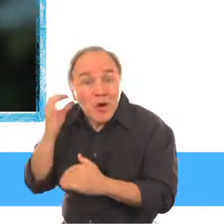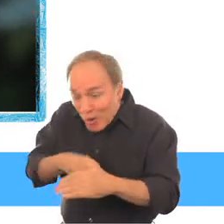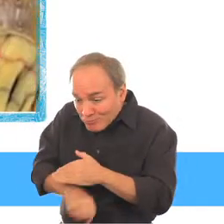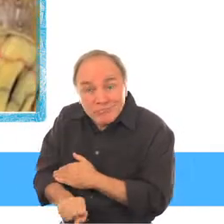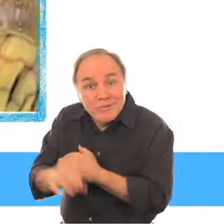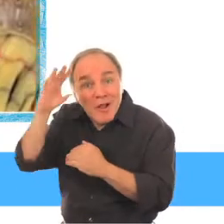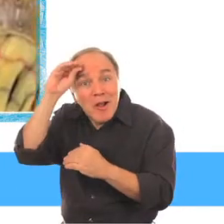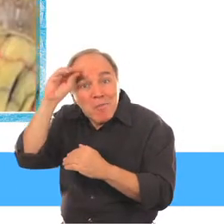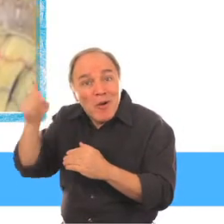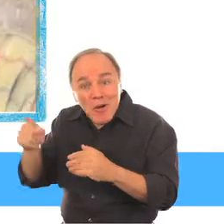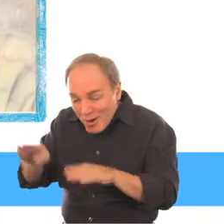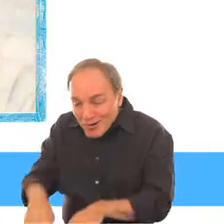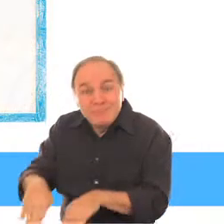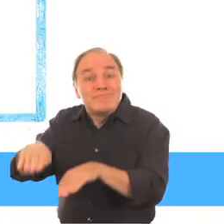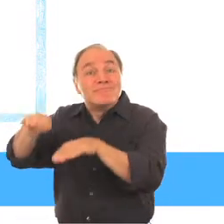amigos y hermanas